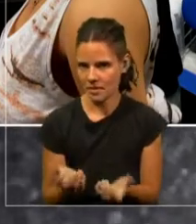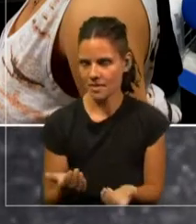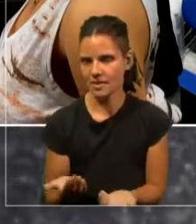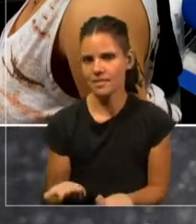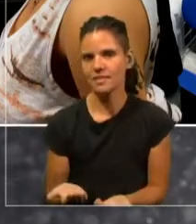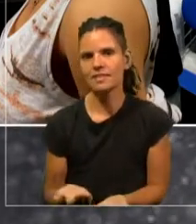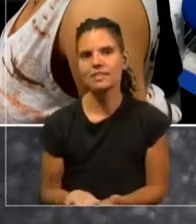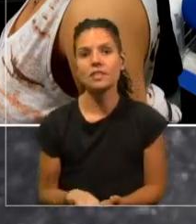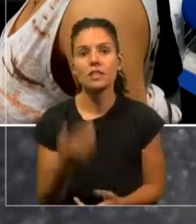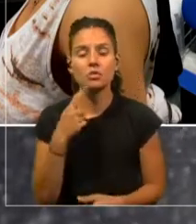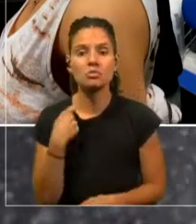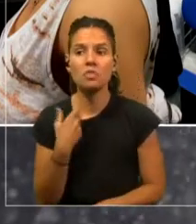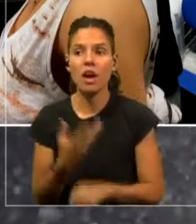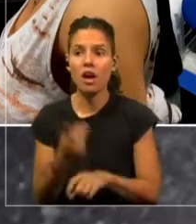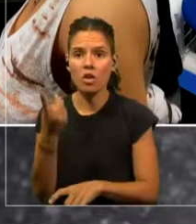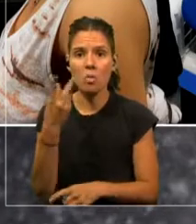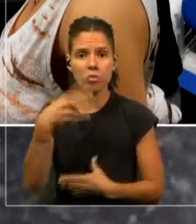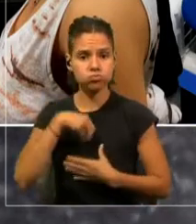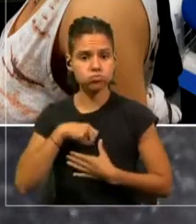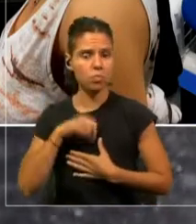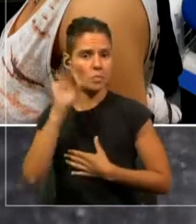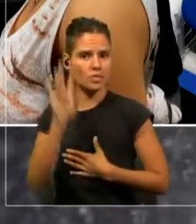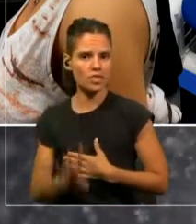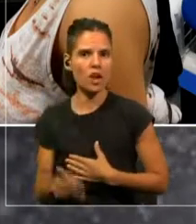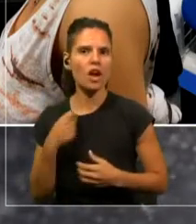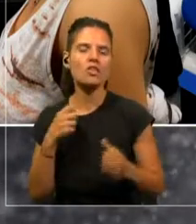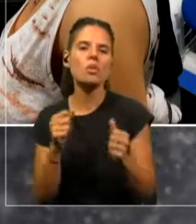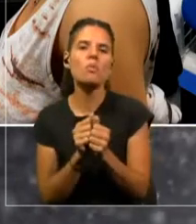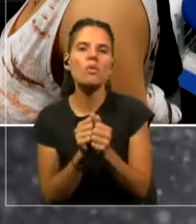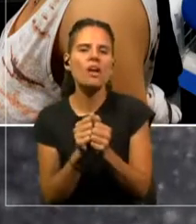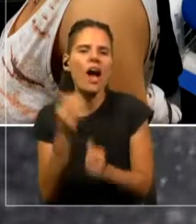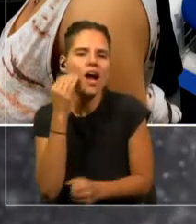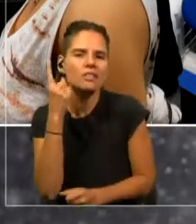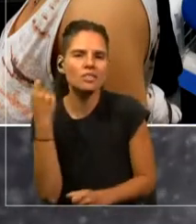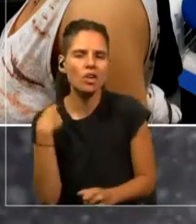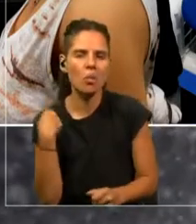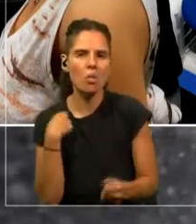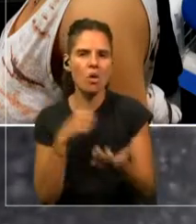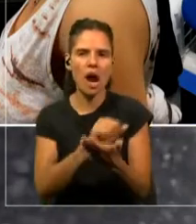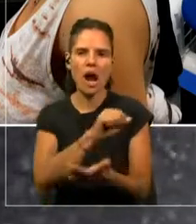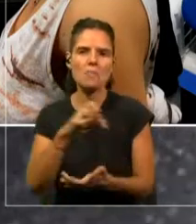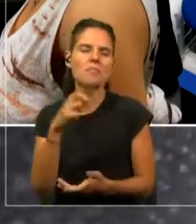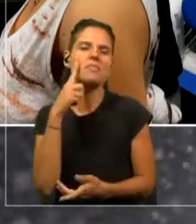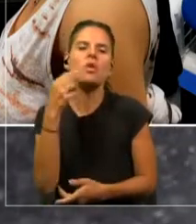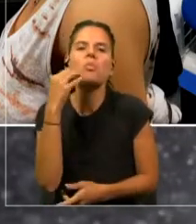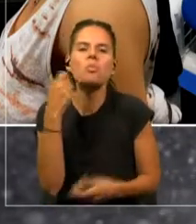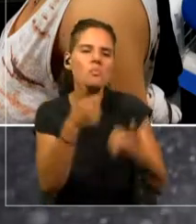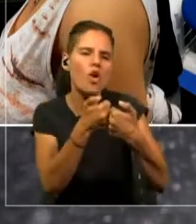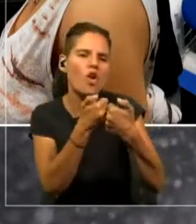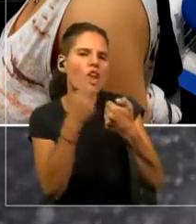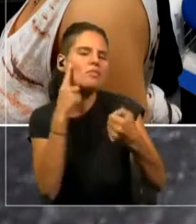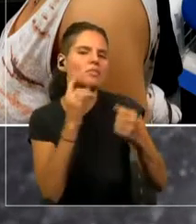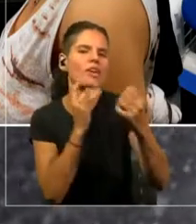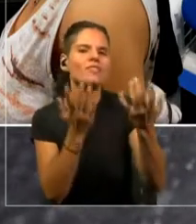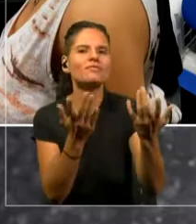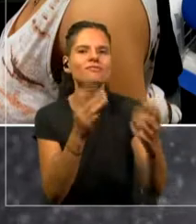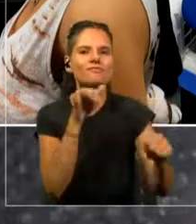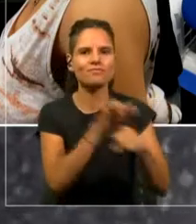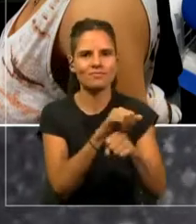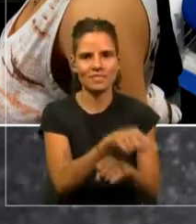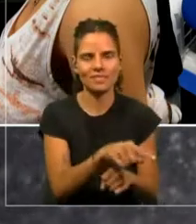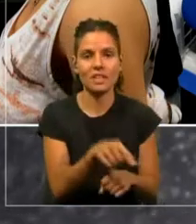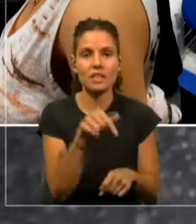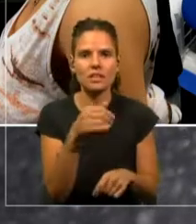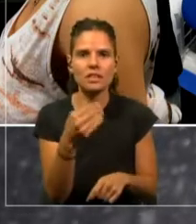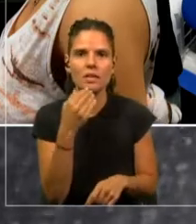personalidad como una aplicación y puedes tener como una polola virtual. Y también, nunca es